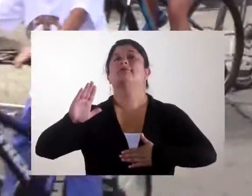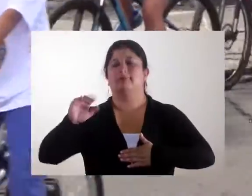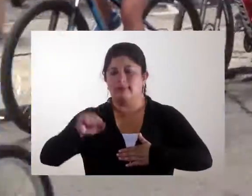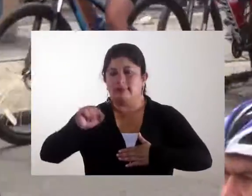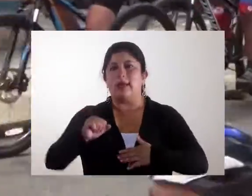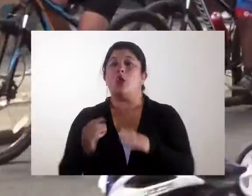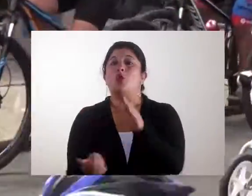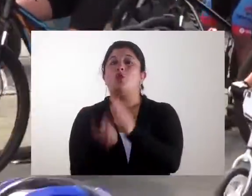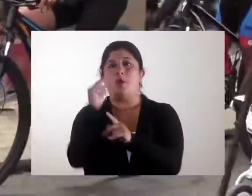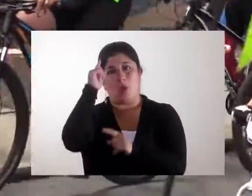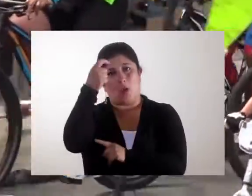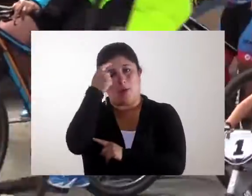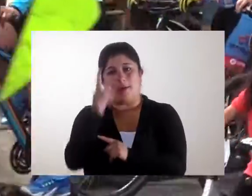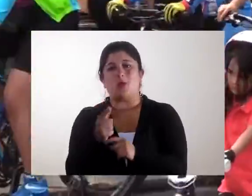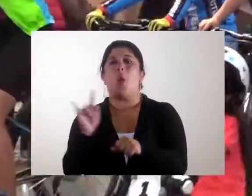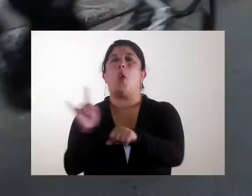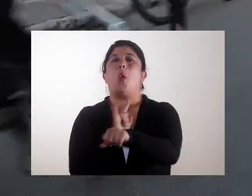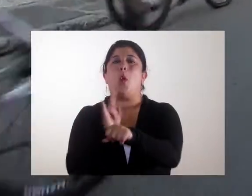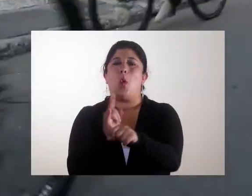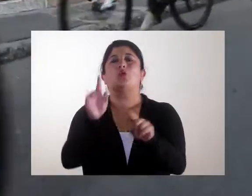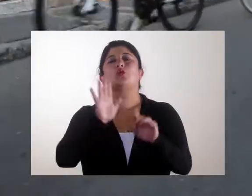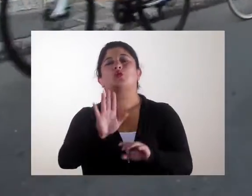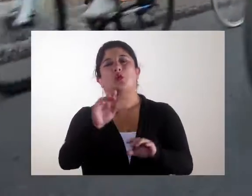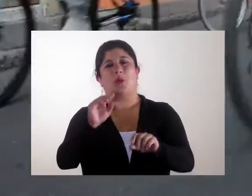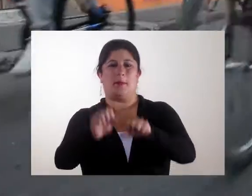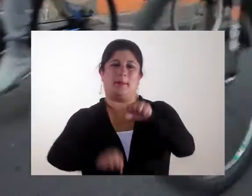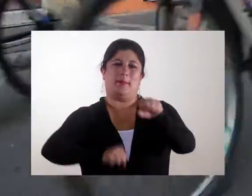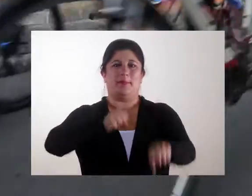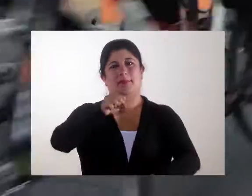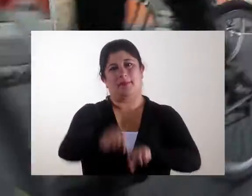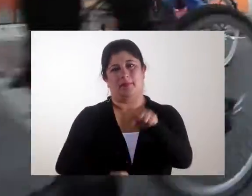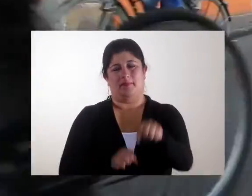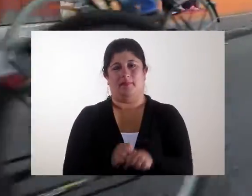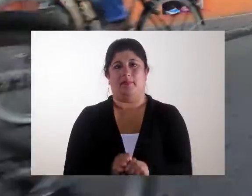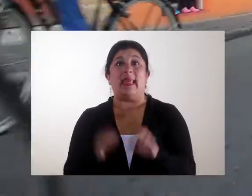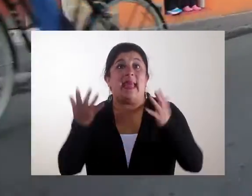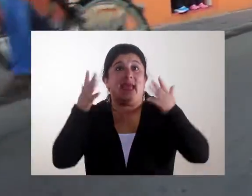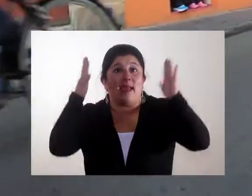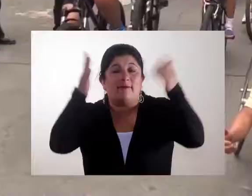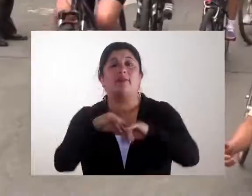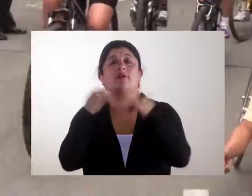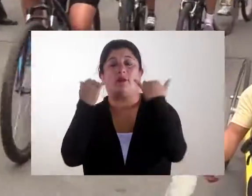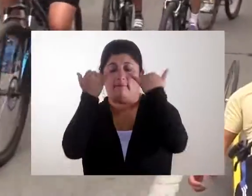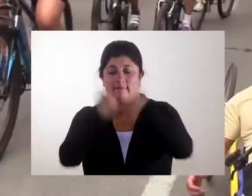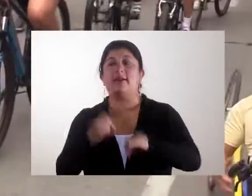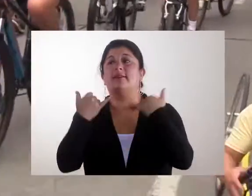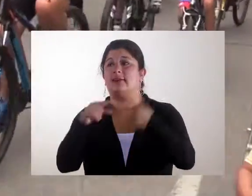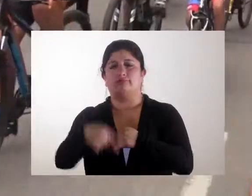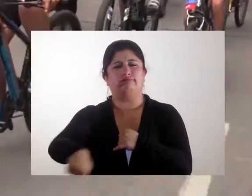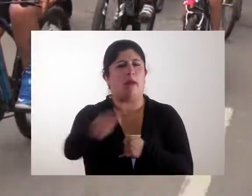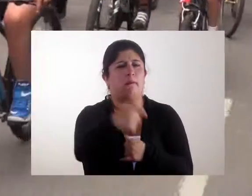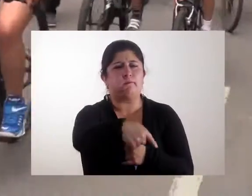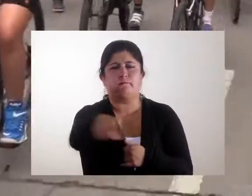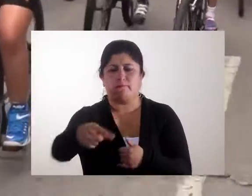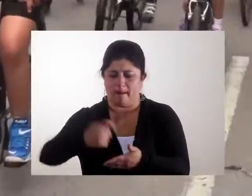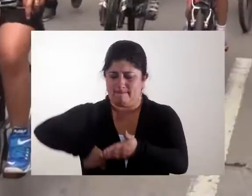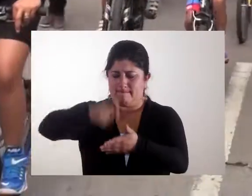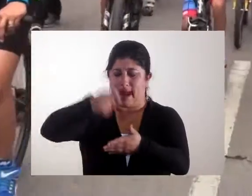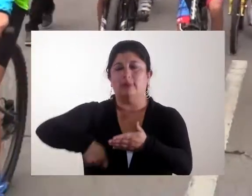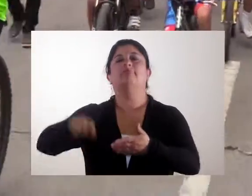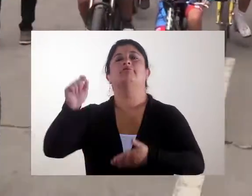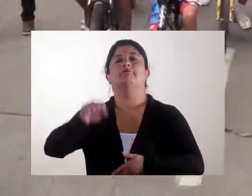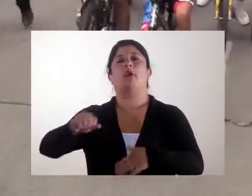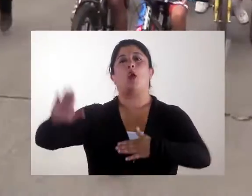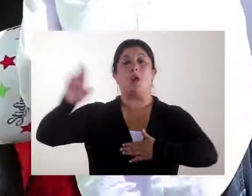reafirmar el compromiso realizado desde el nuevo gobierno con el uso alternativo de la bicicleta. Este evento concluyó con la firma